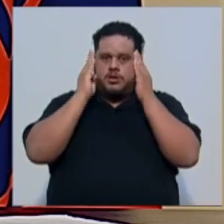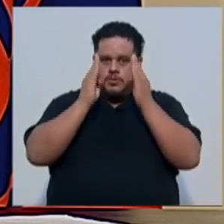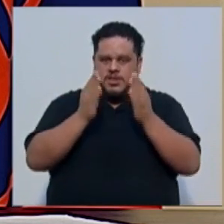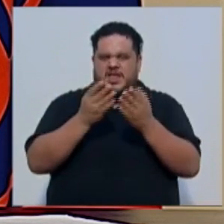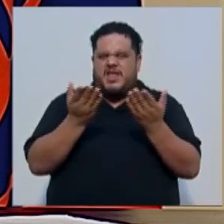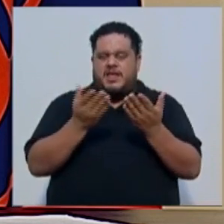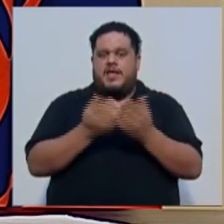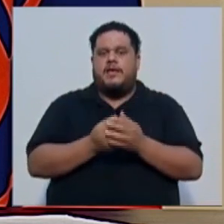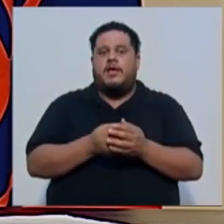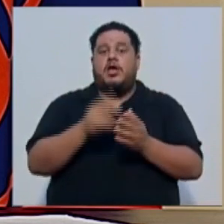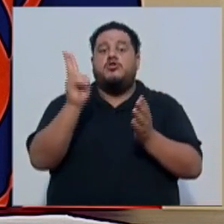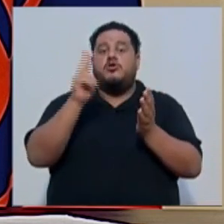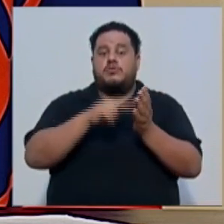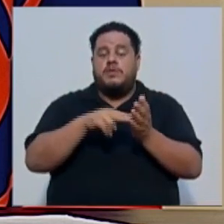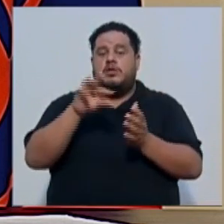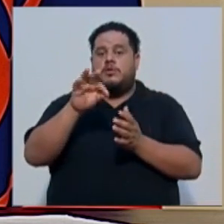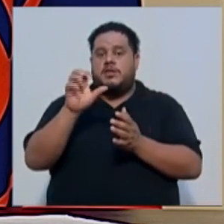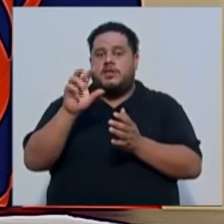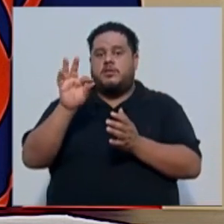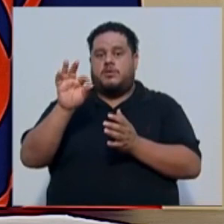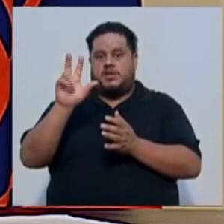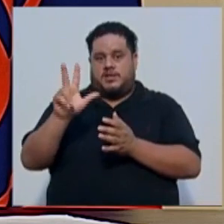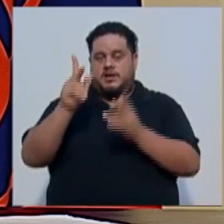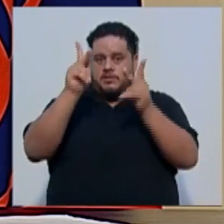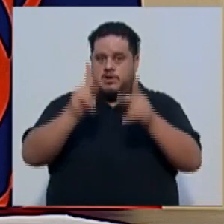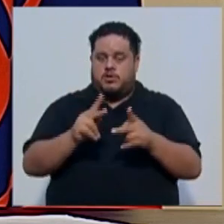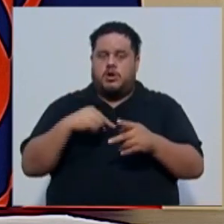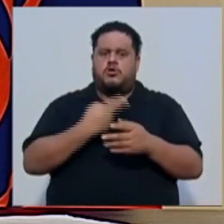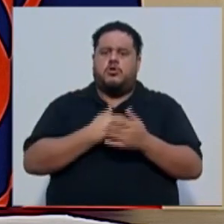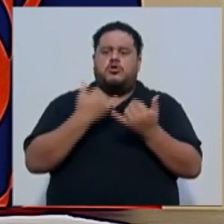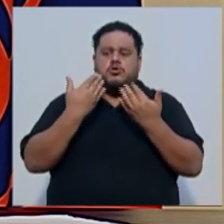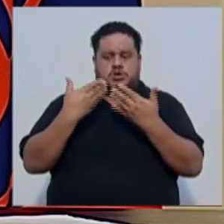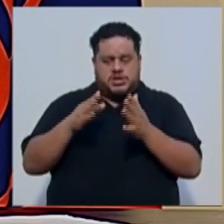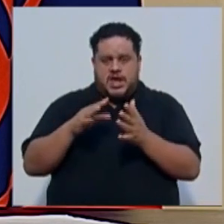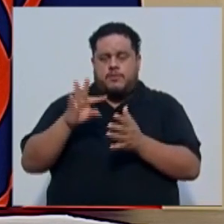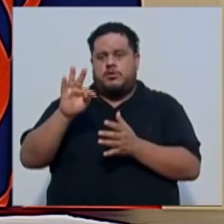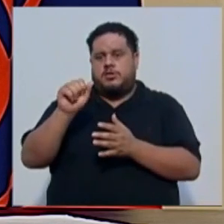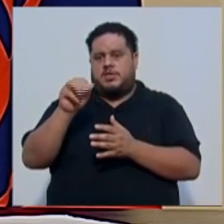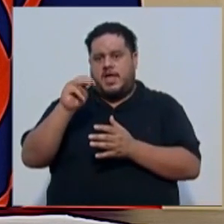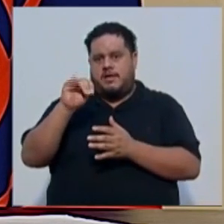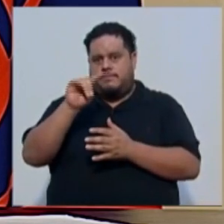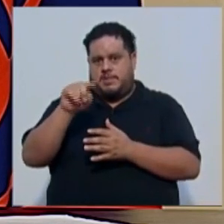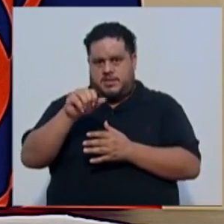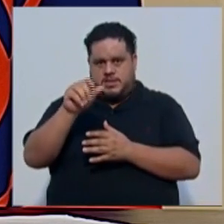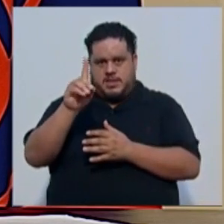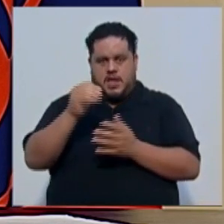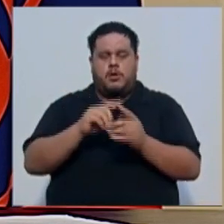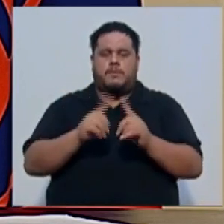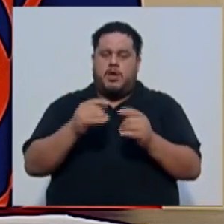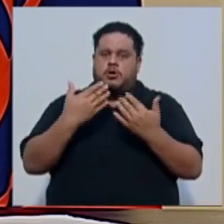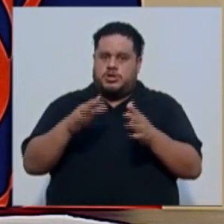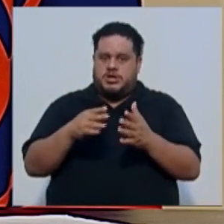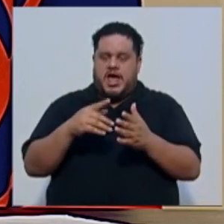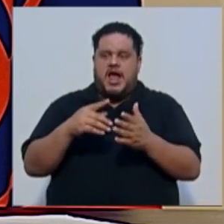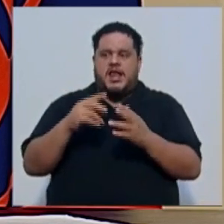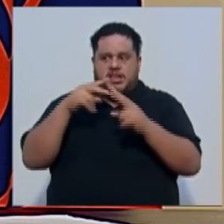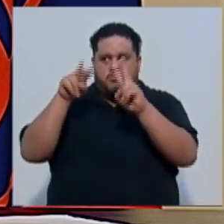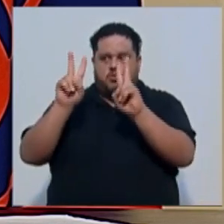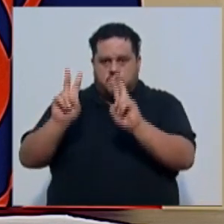.293 personas, las cuales hemos tamizado, hemos atendido más, pero hemos tamizado 2